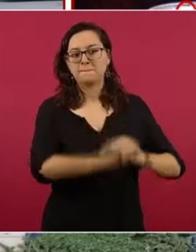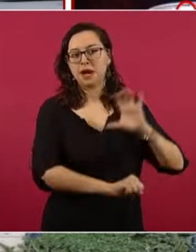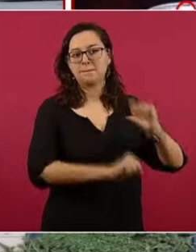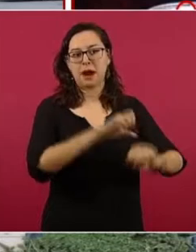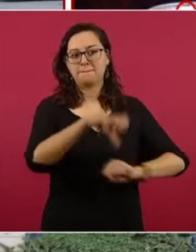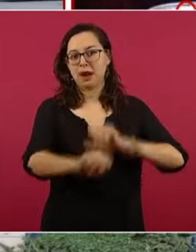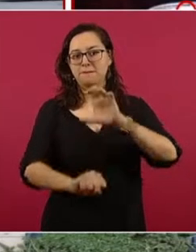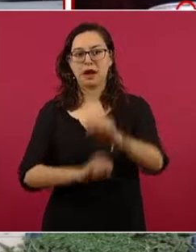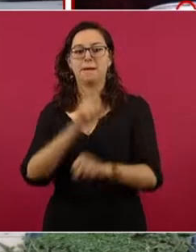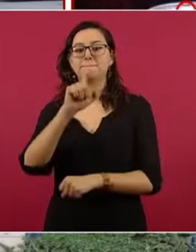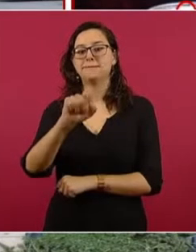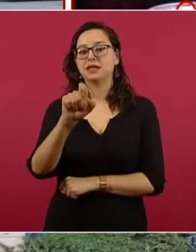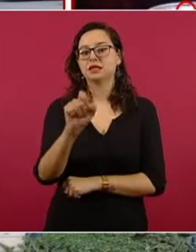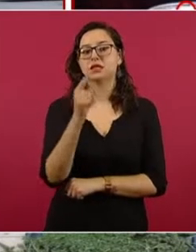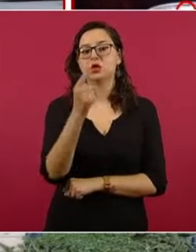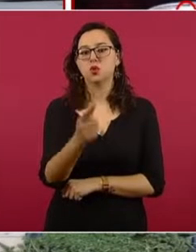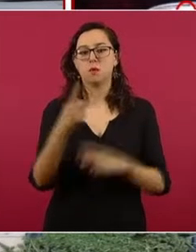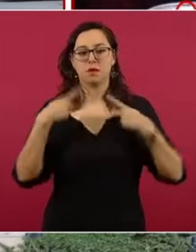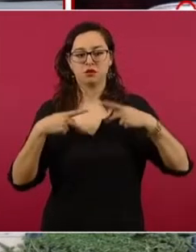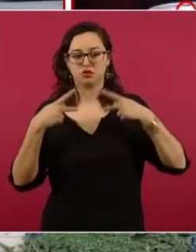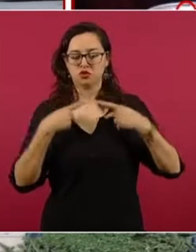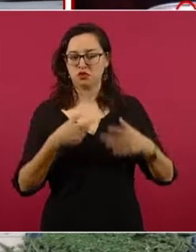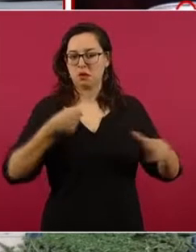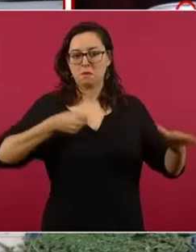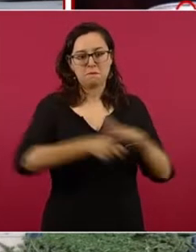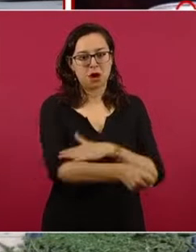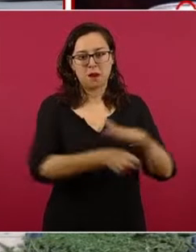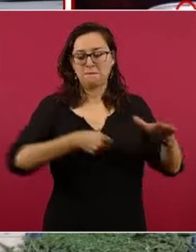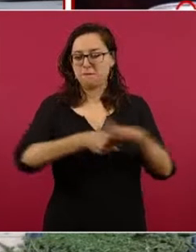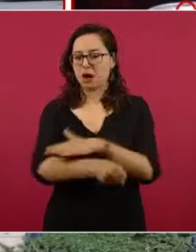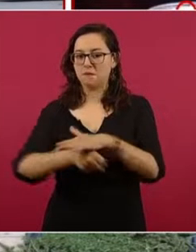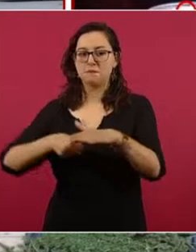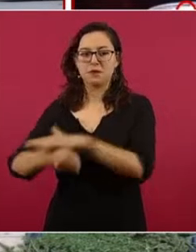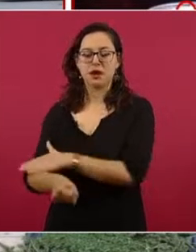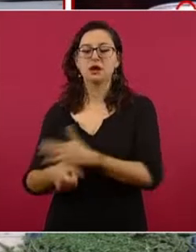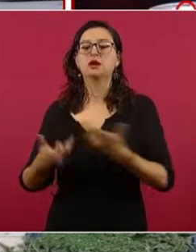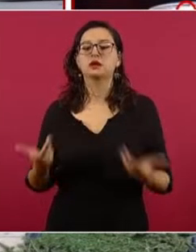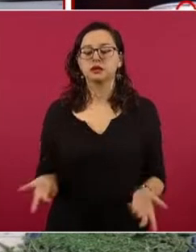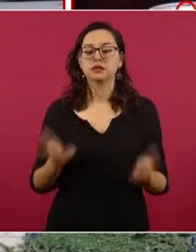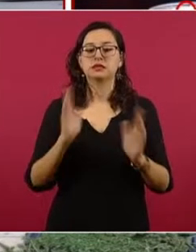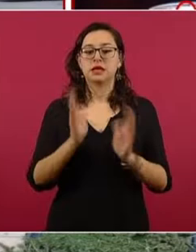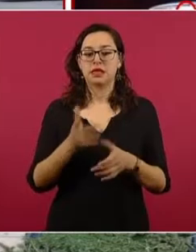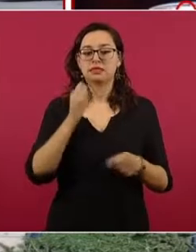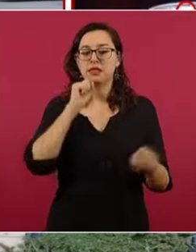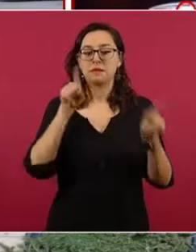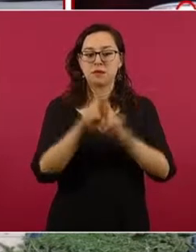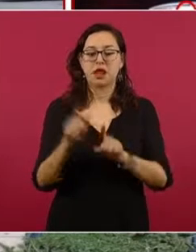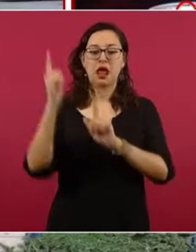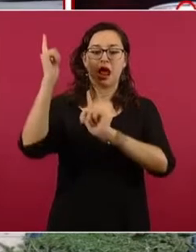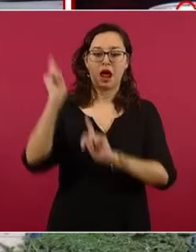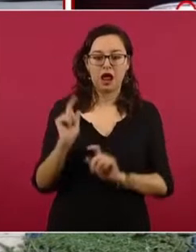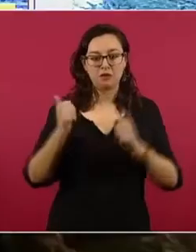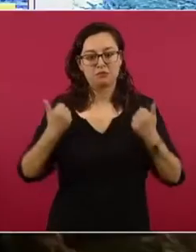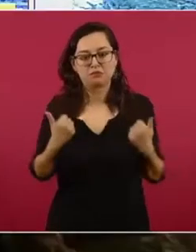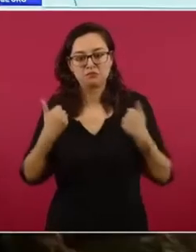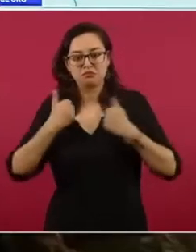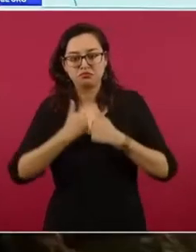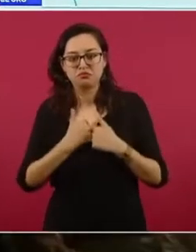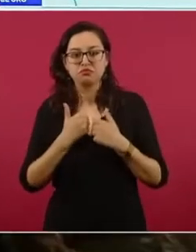se les ha asegurado también armas, cargadores, cartuchos, chalecos tácticos y drogas. Siguiente.